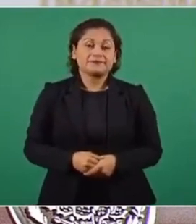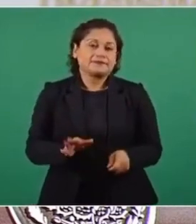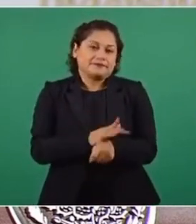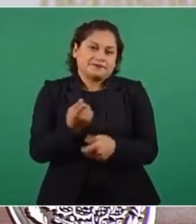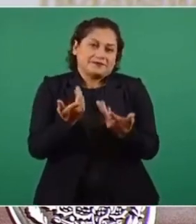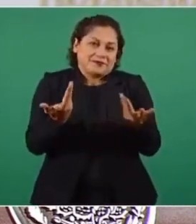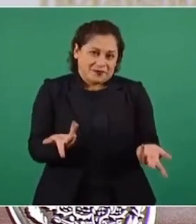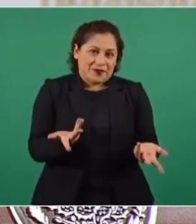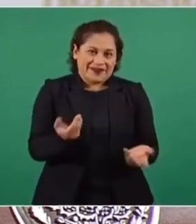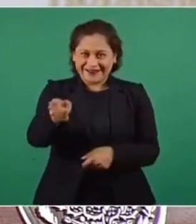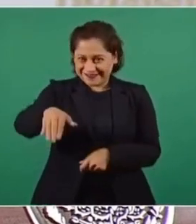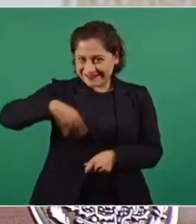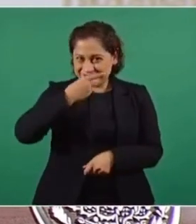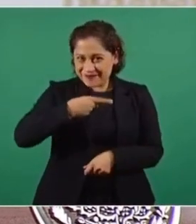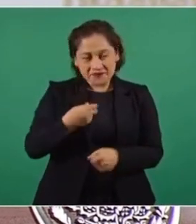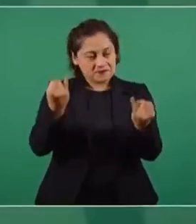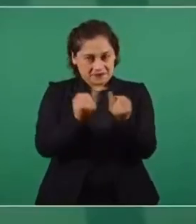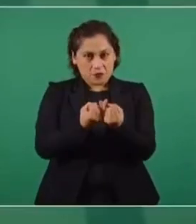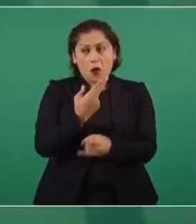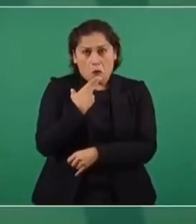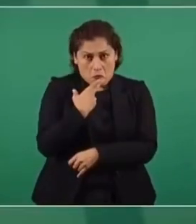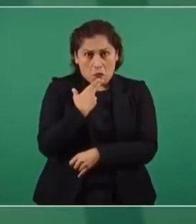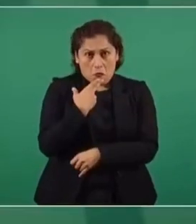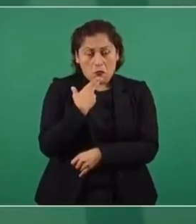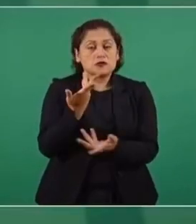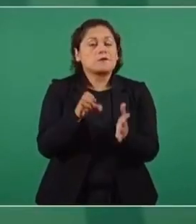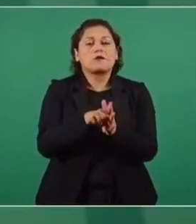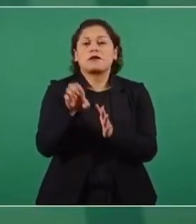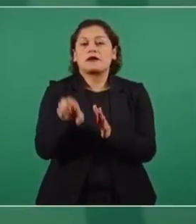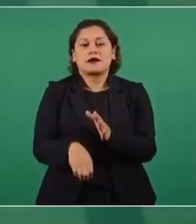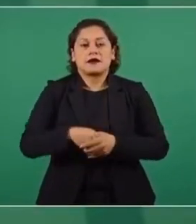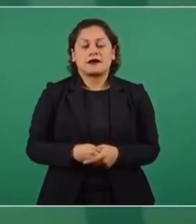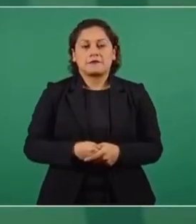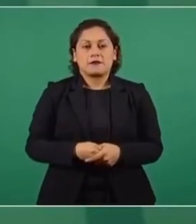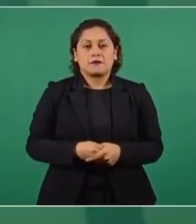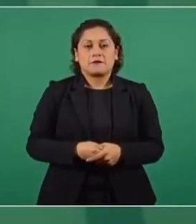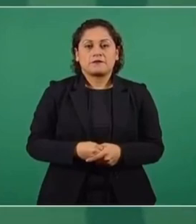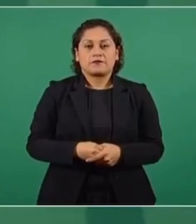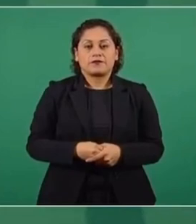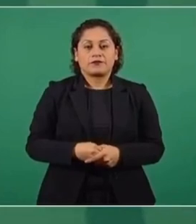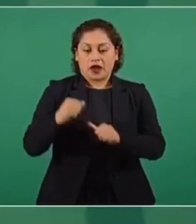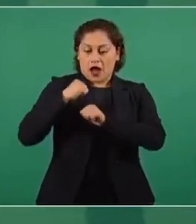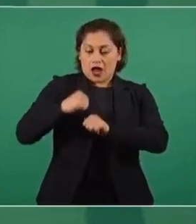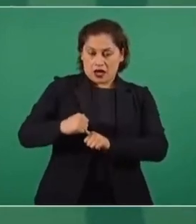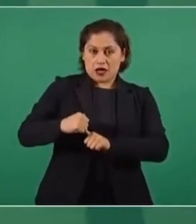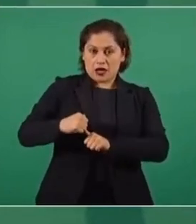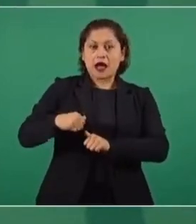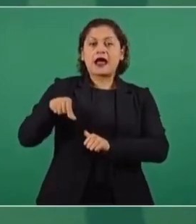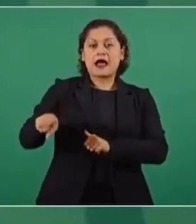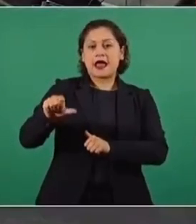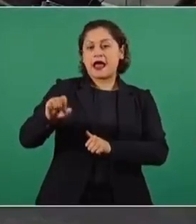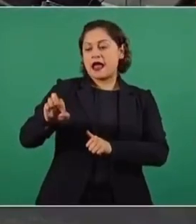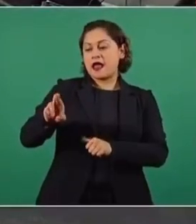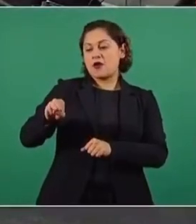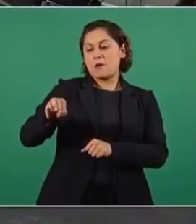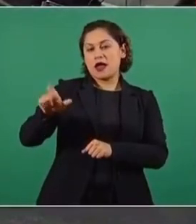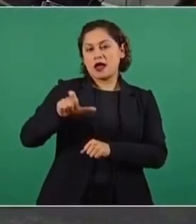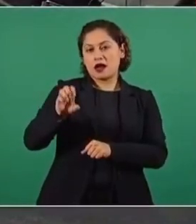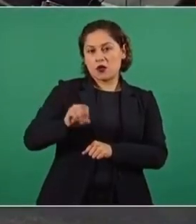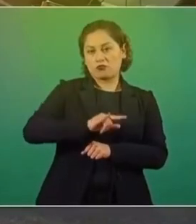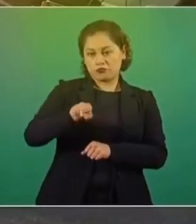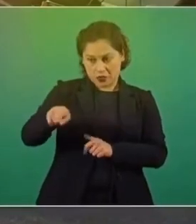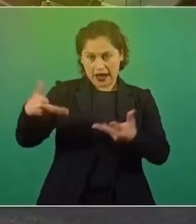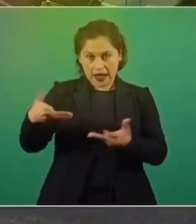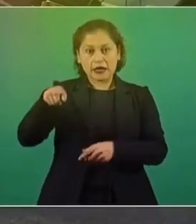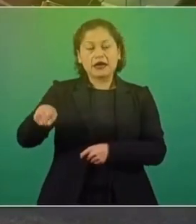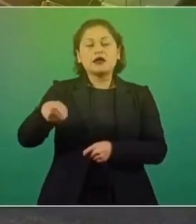podrían usarlo como tú, lo estás sugiriendo. Que lo administre Aeroméxico, si lo deciden, y que lo puedan